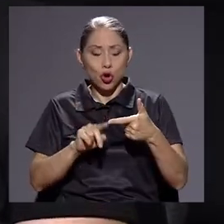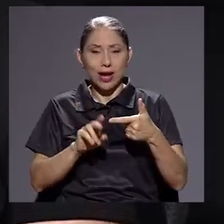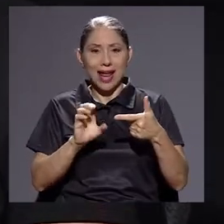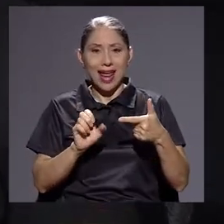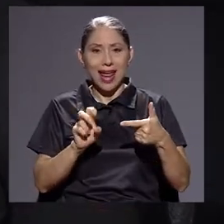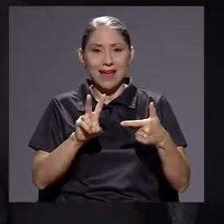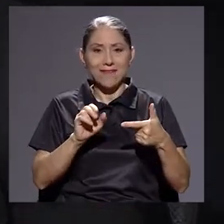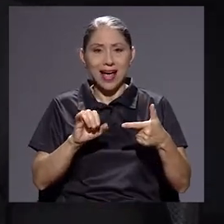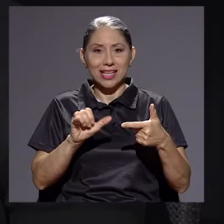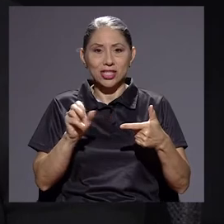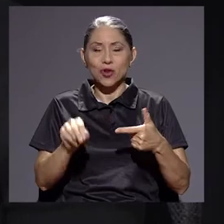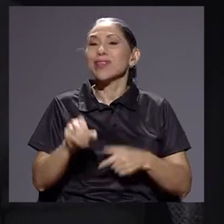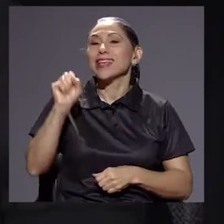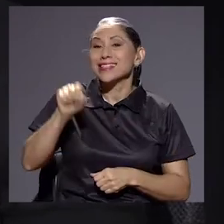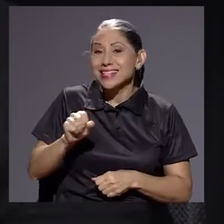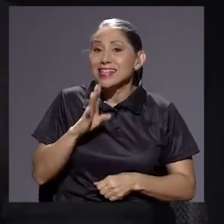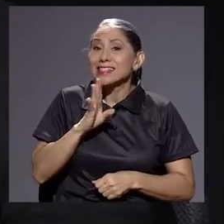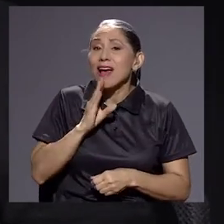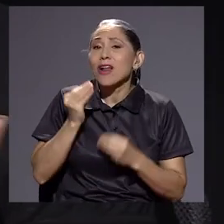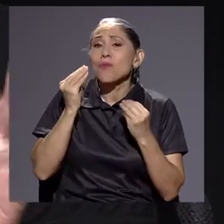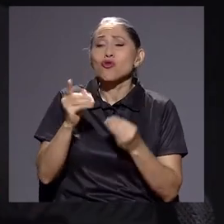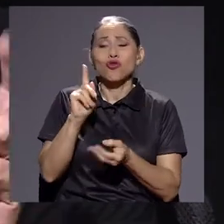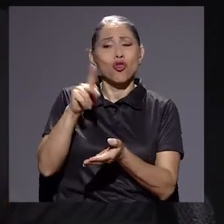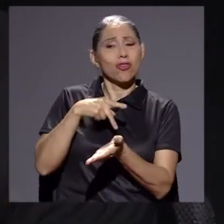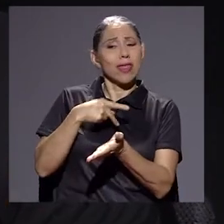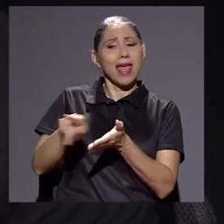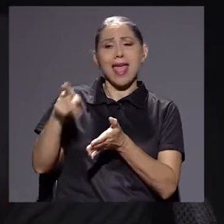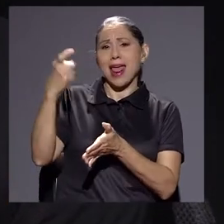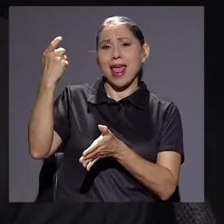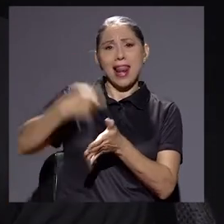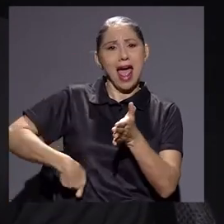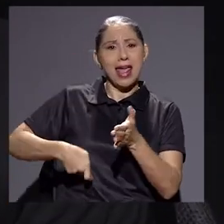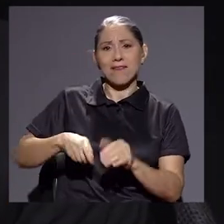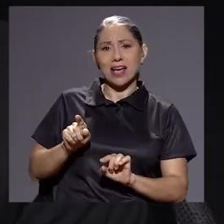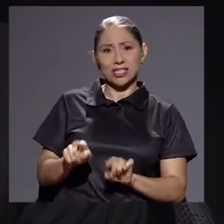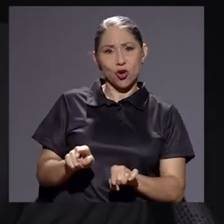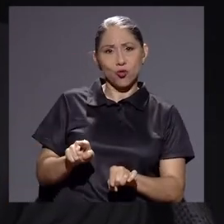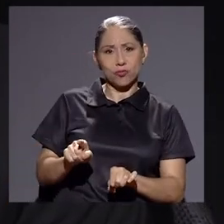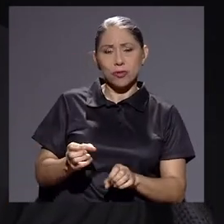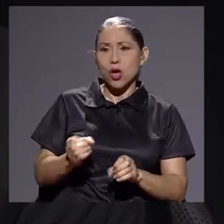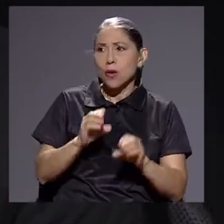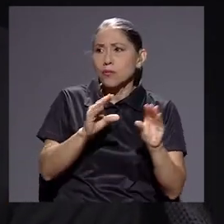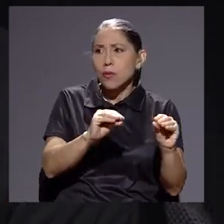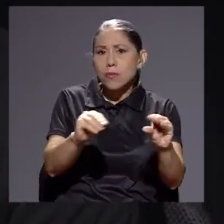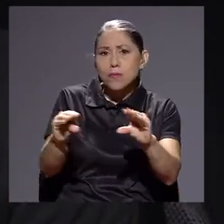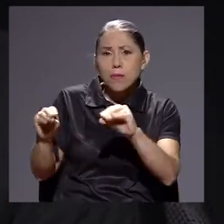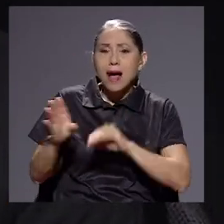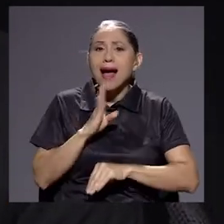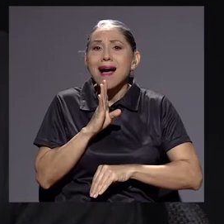habla mucho de la evasión. Es algo que todo el mundo habla de los evasores. Y realmente, si hablamos de los grandes contribuyentes,